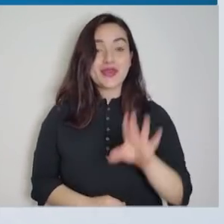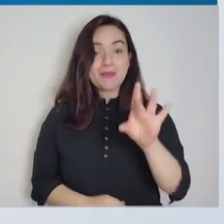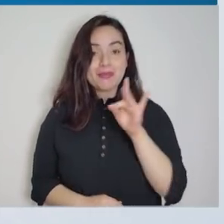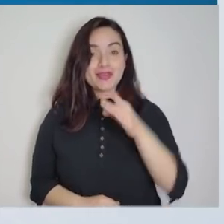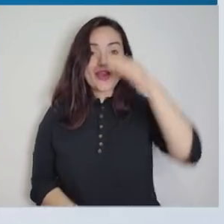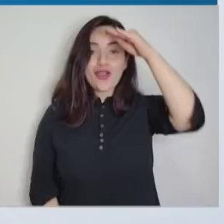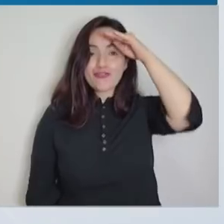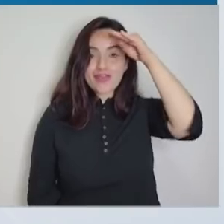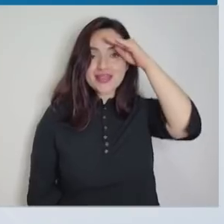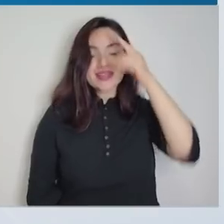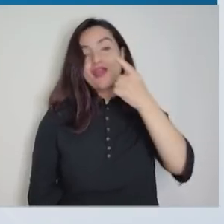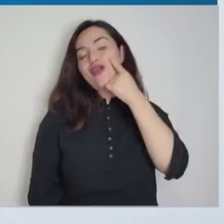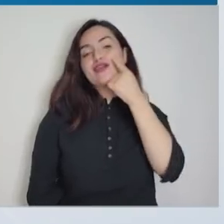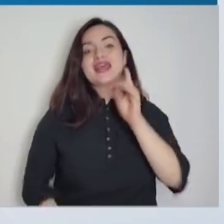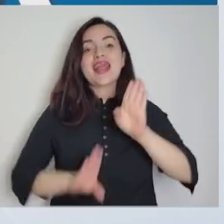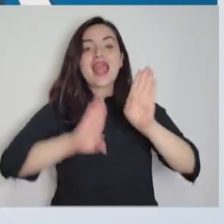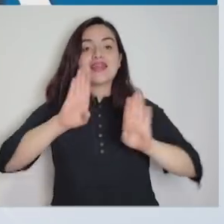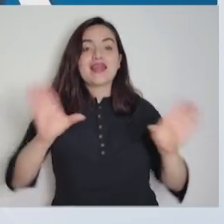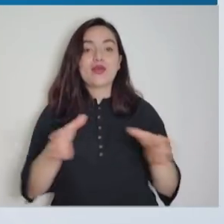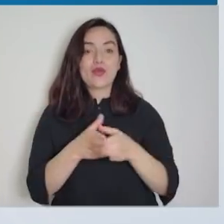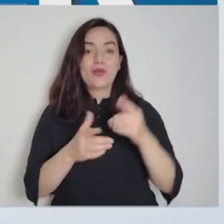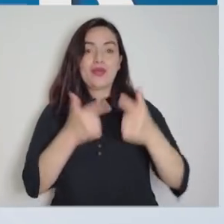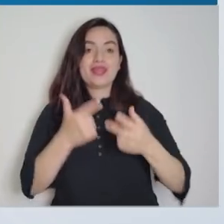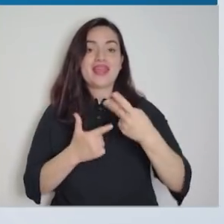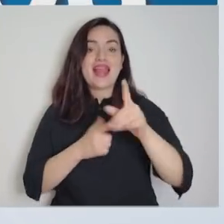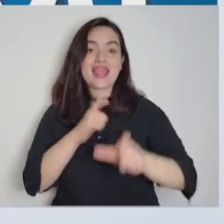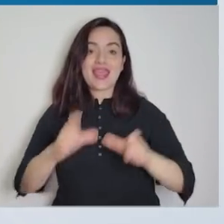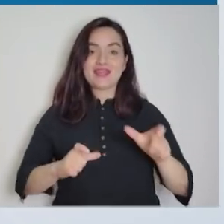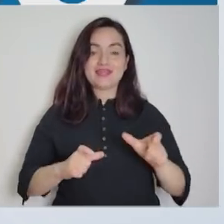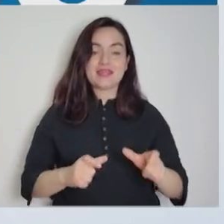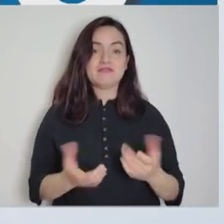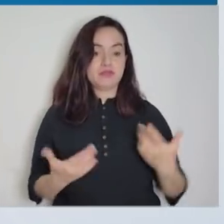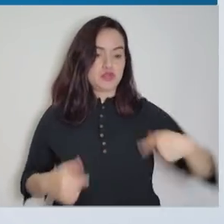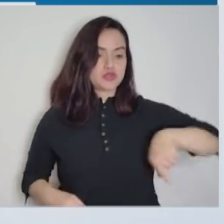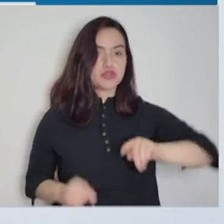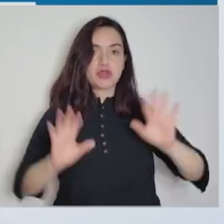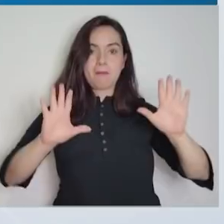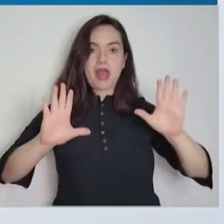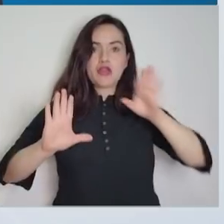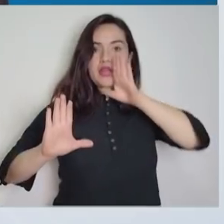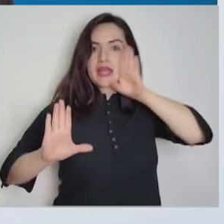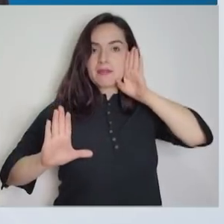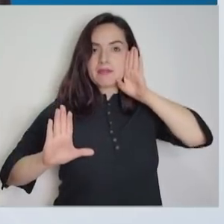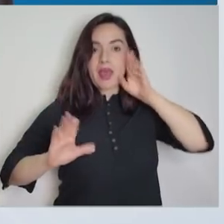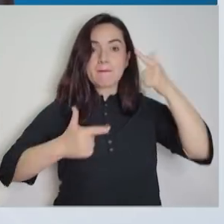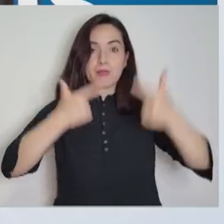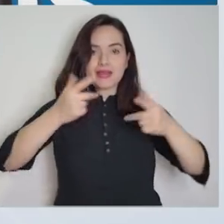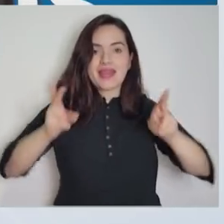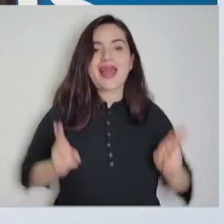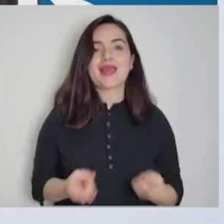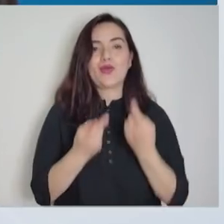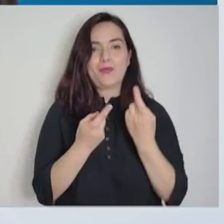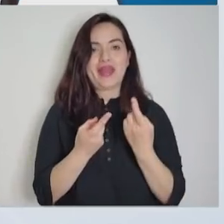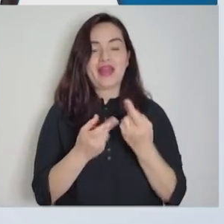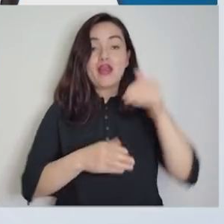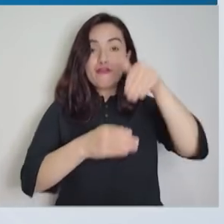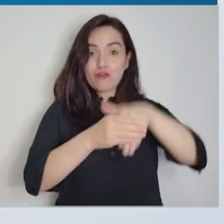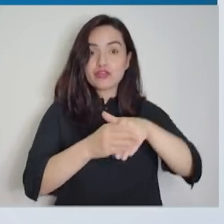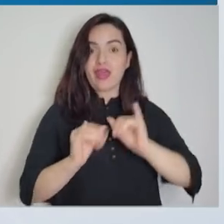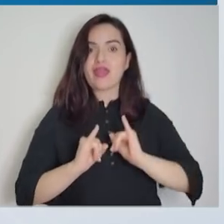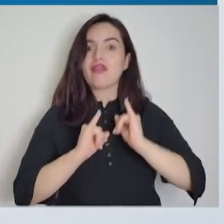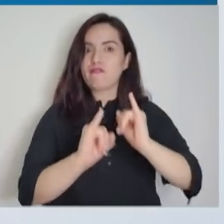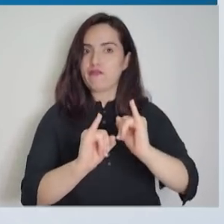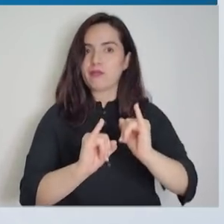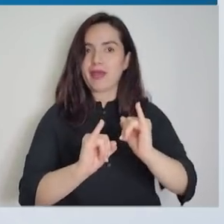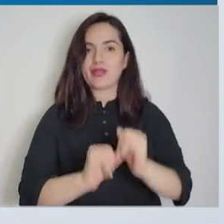Gente como tú. Yo te invito a confiar y a conocer a los candidatos del Partido de la Gente. Con las manos limpias, recuperemos la política.